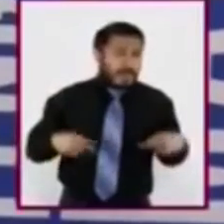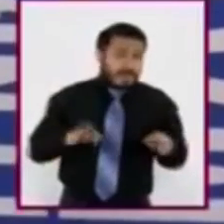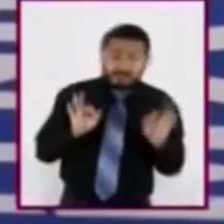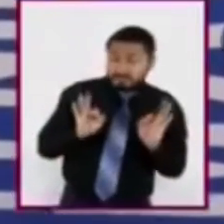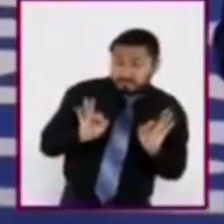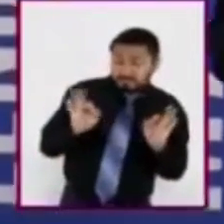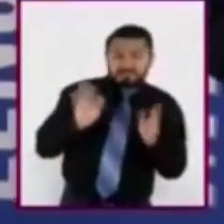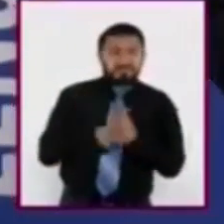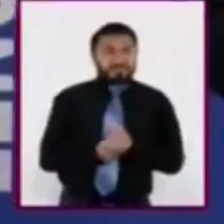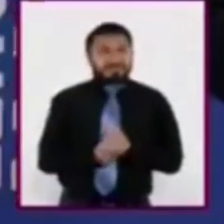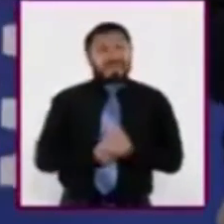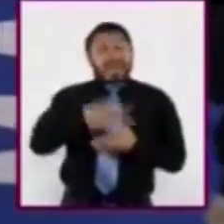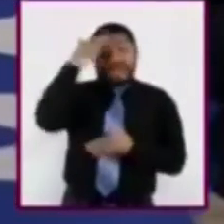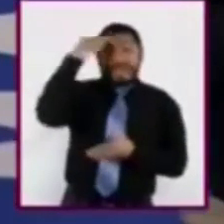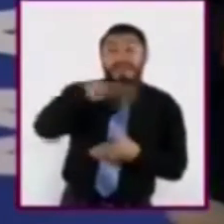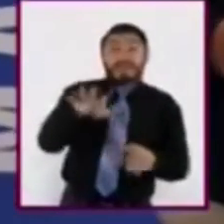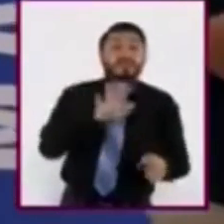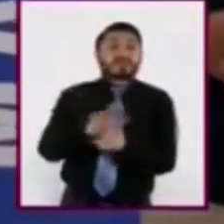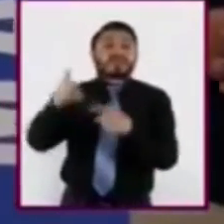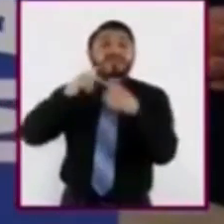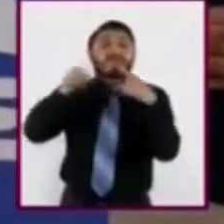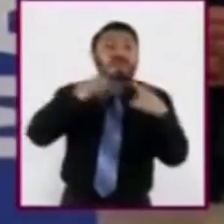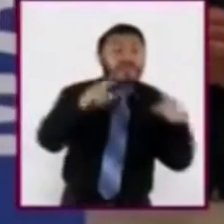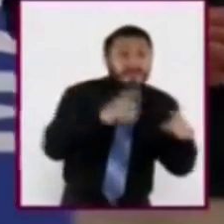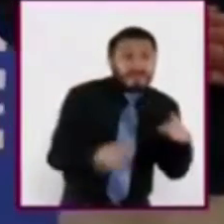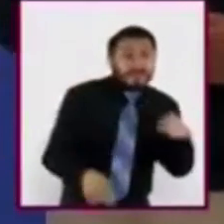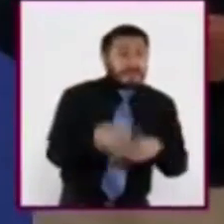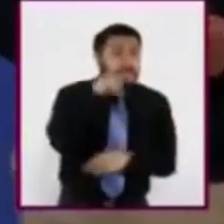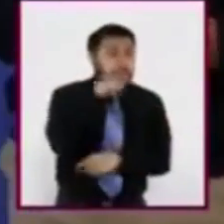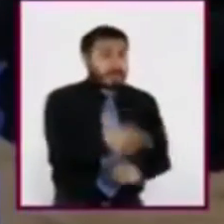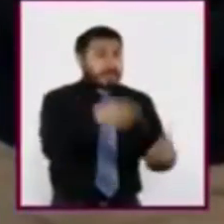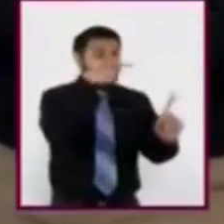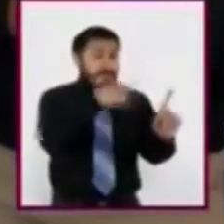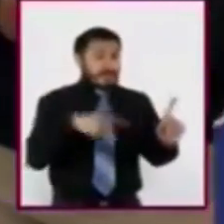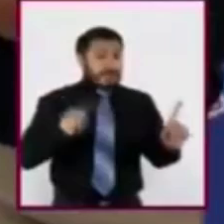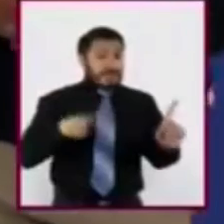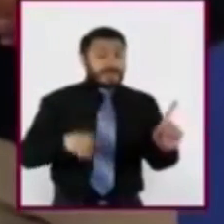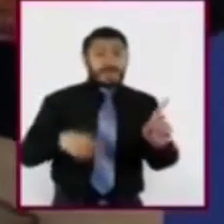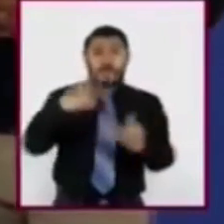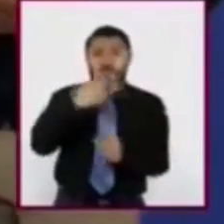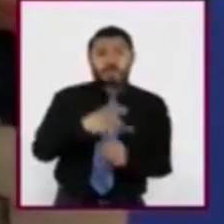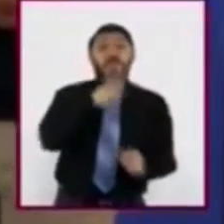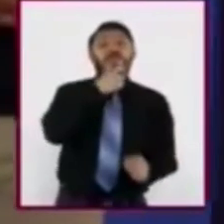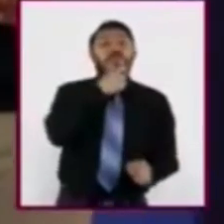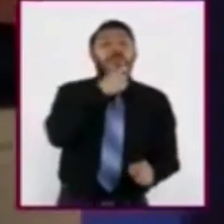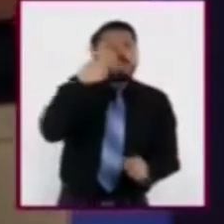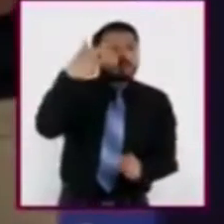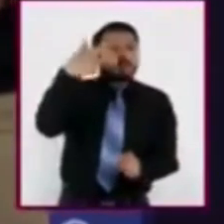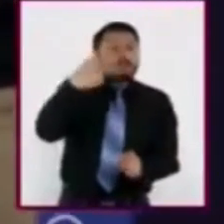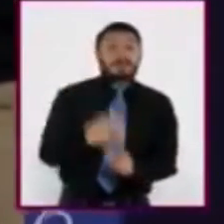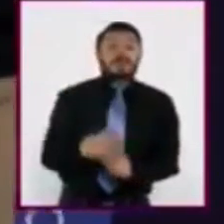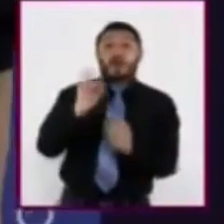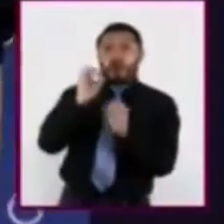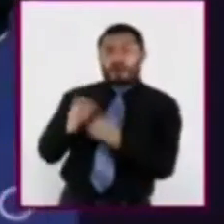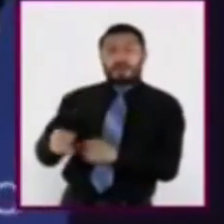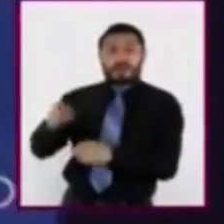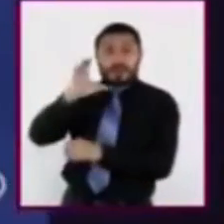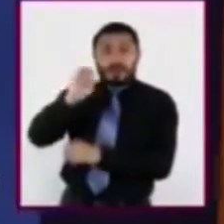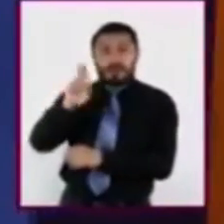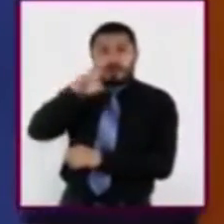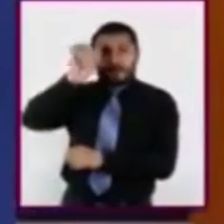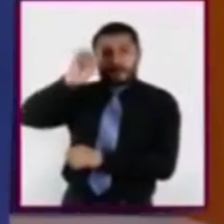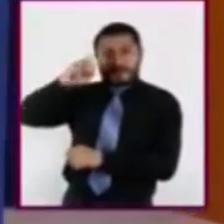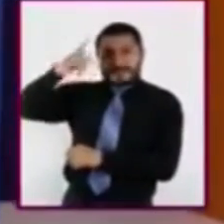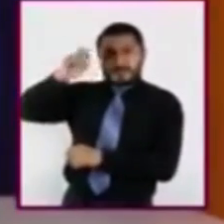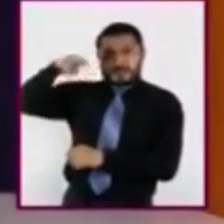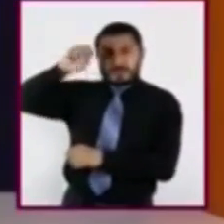Ya sabemos entonces la diferencia entre un reportero o corresponsal y una agencia de noticias. Y sabemos también